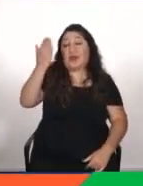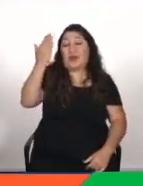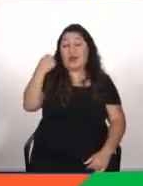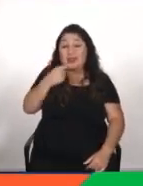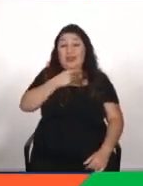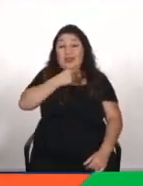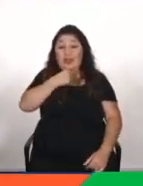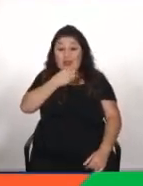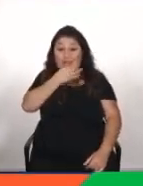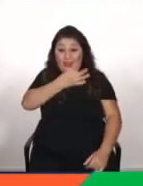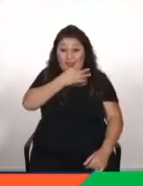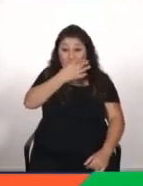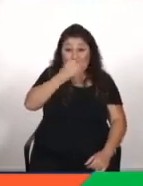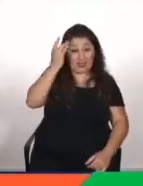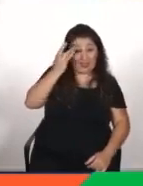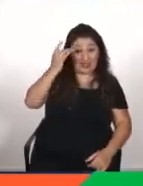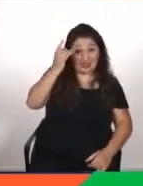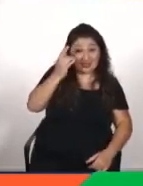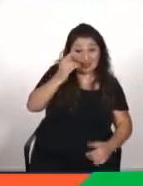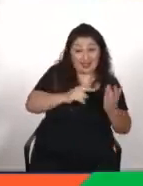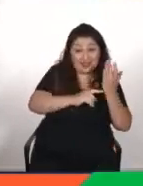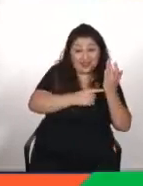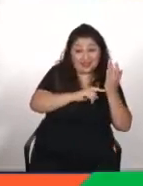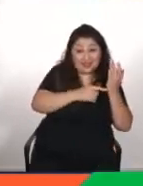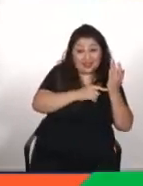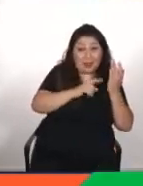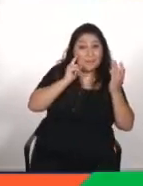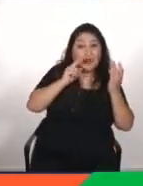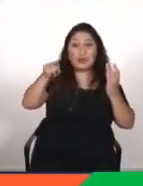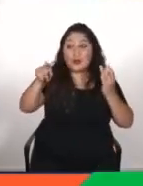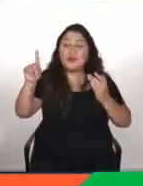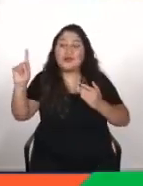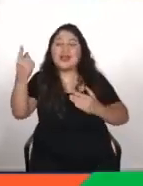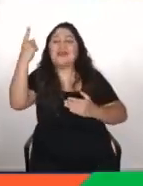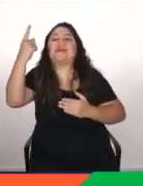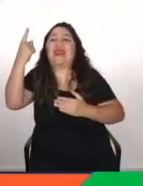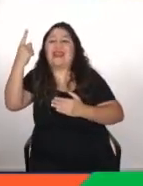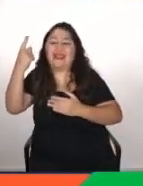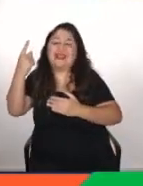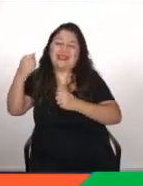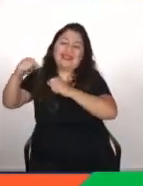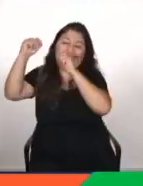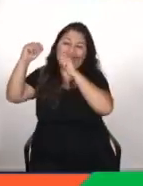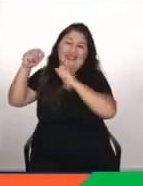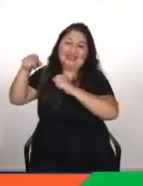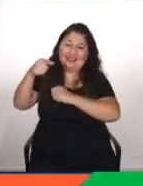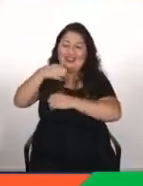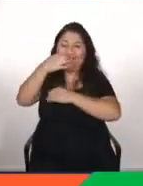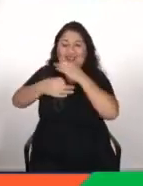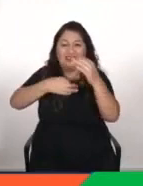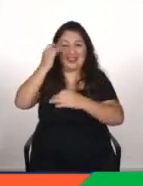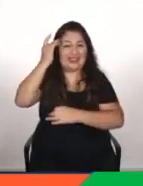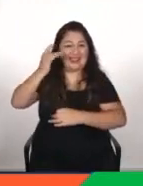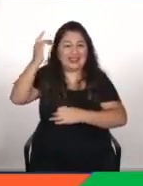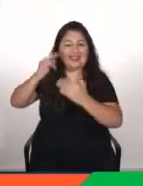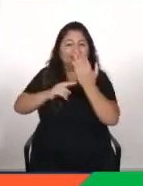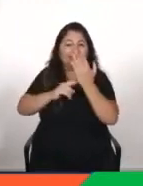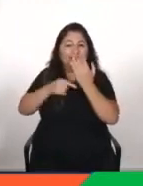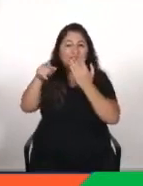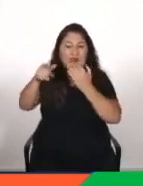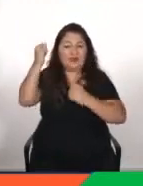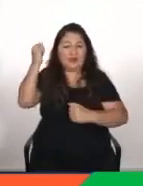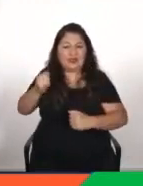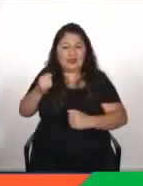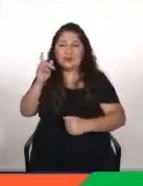Carlos se me adelantó y lo hace la verdad mucho mejor de lo que yo lo podría hacer la verdad, en verdad, y estás al tanto de todas las cosas de las últimas